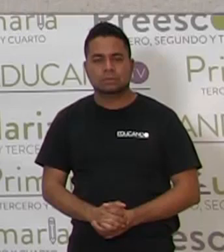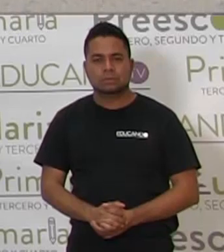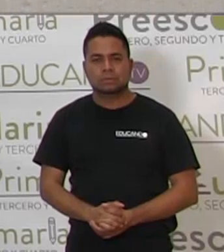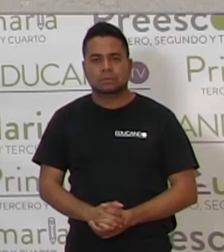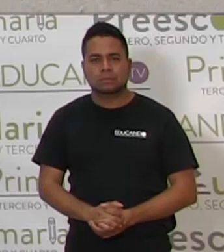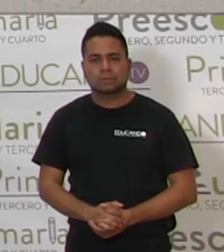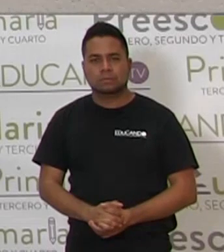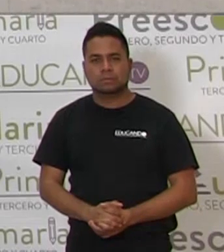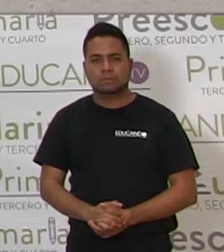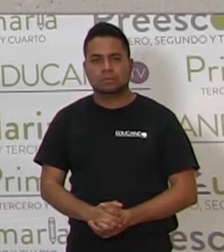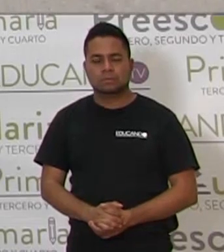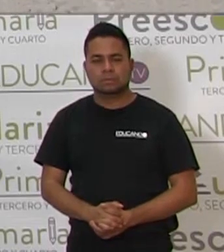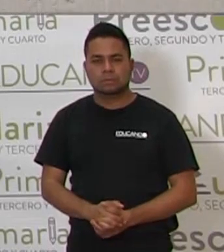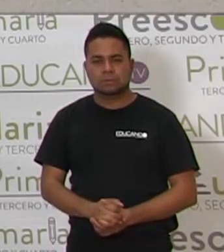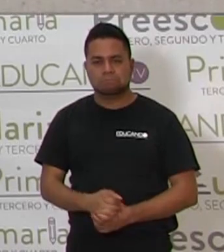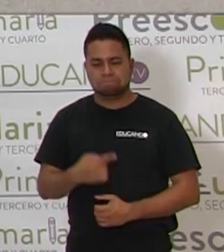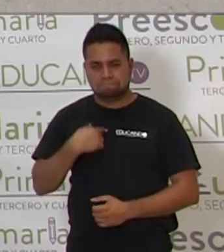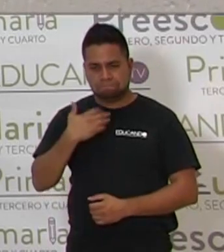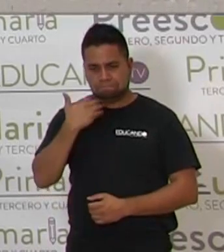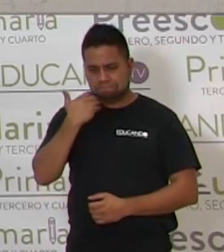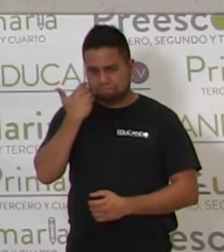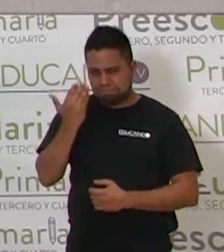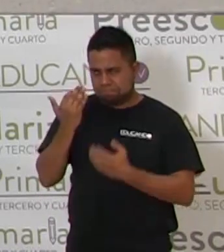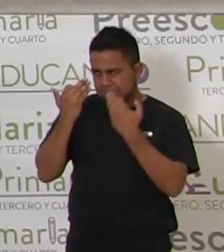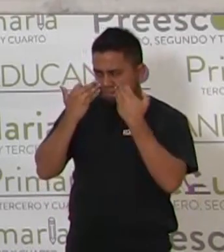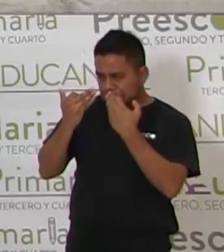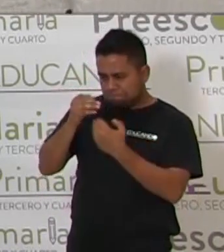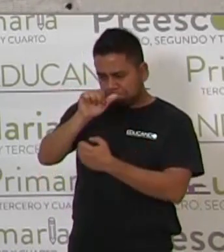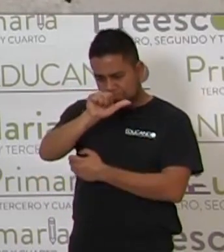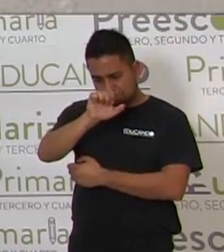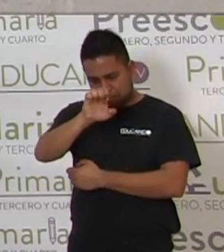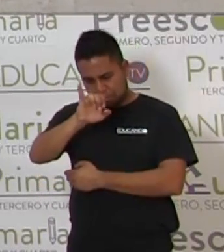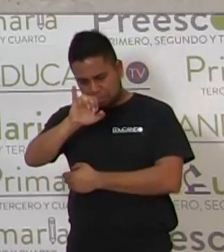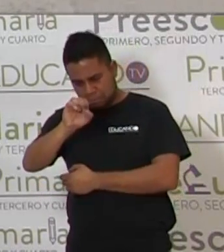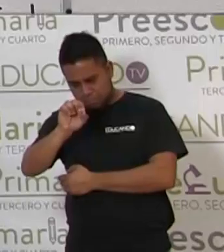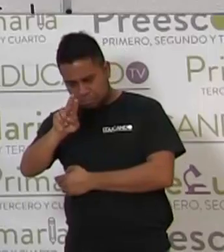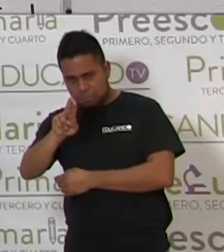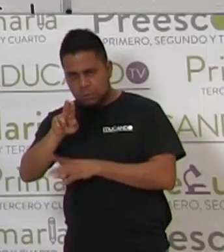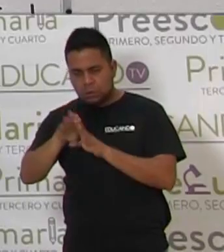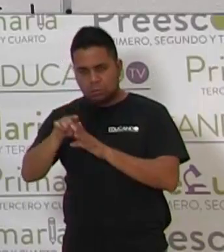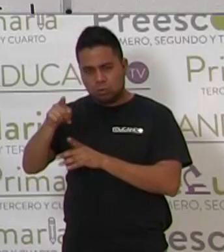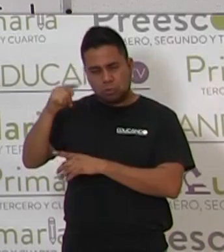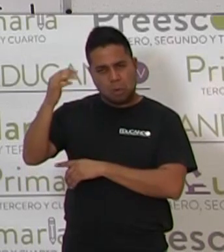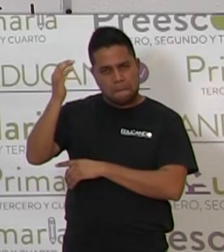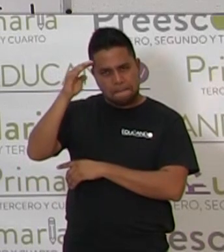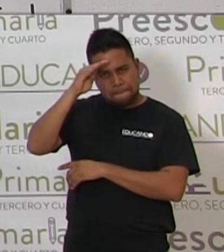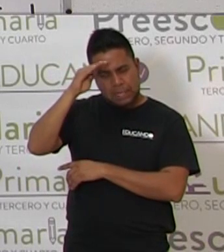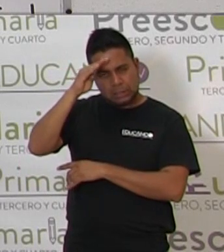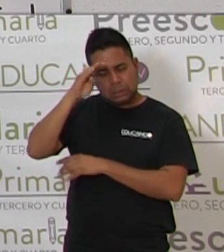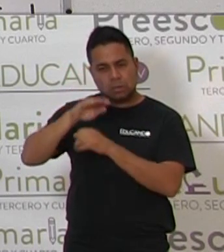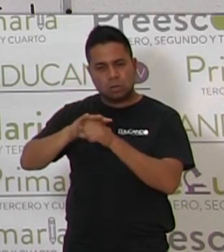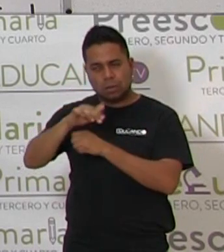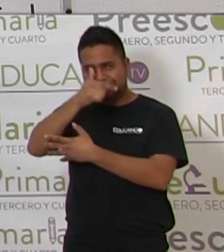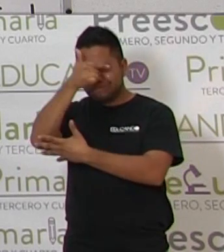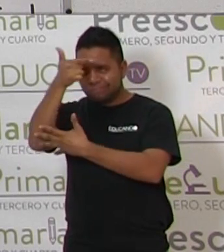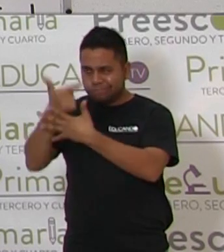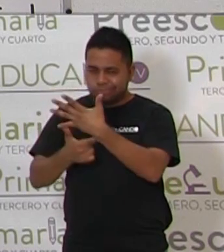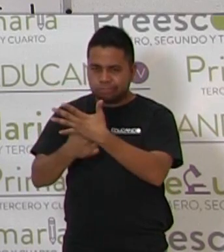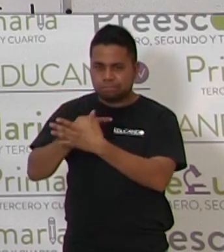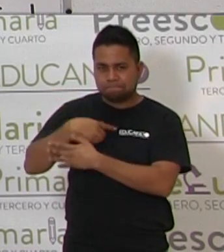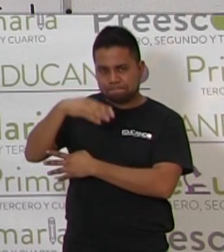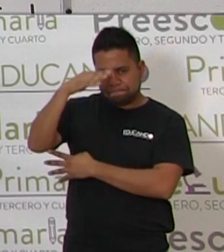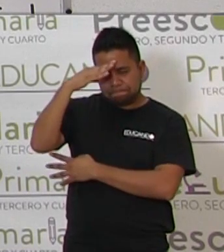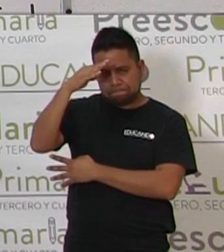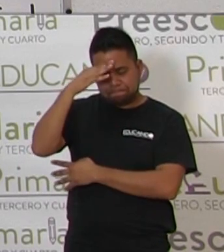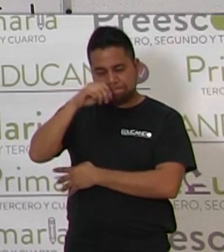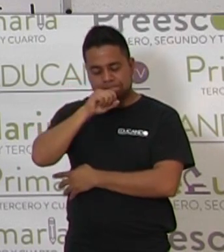Quiero que observes todas las vocales que tienen las palabras en lo que vas pensando. Y en lo que voy pensando, cuál se me hace